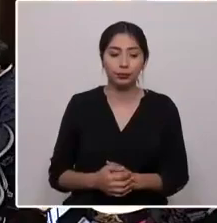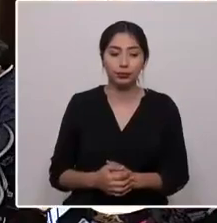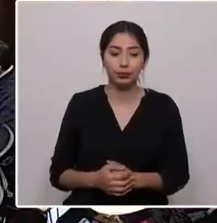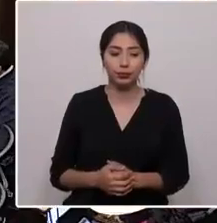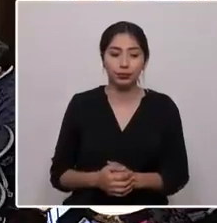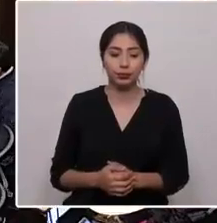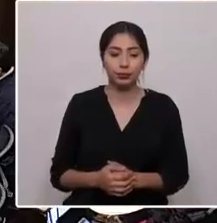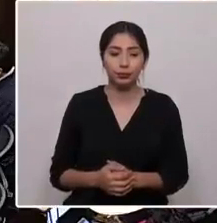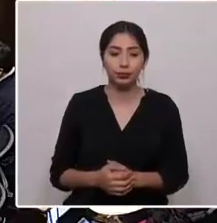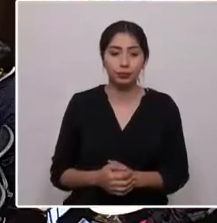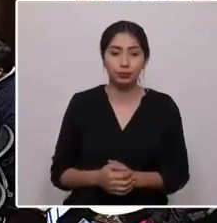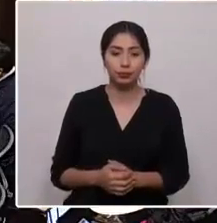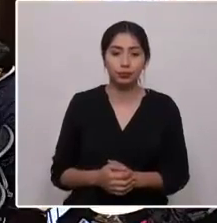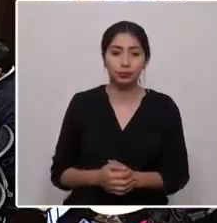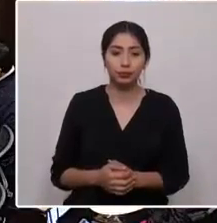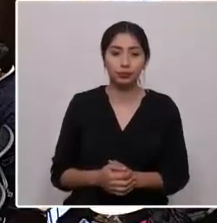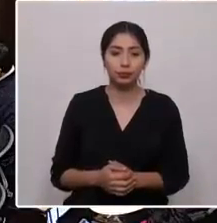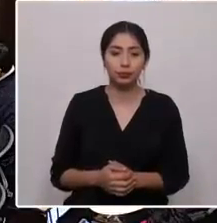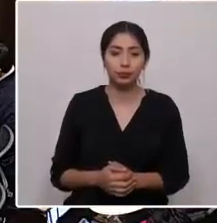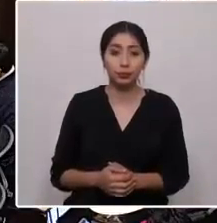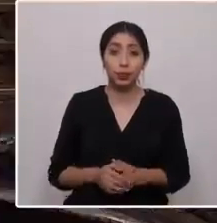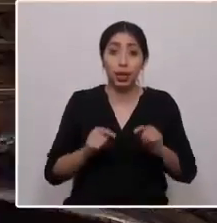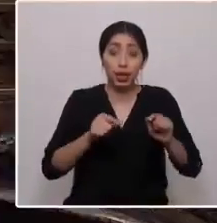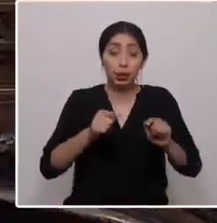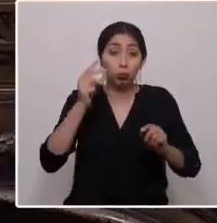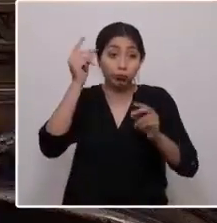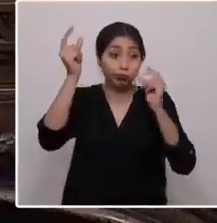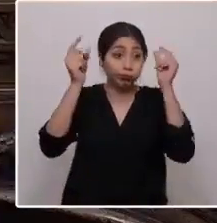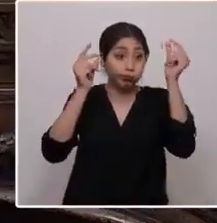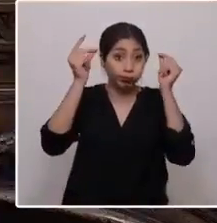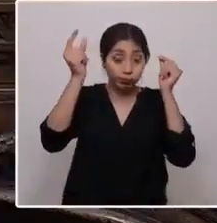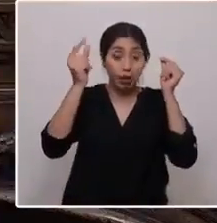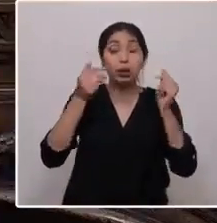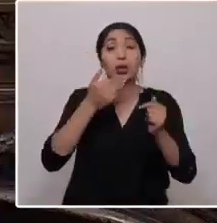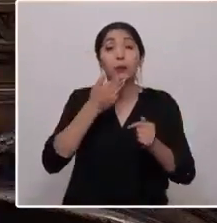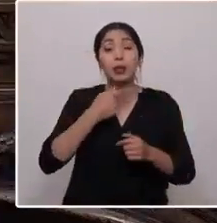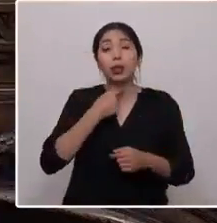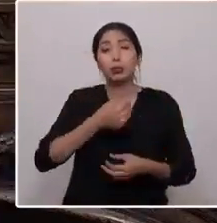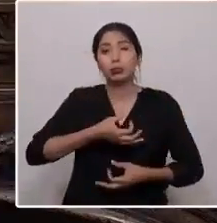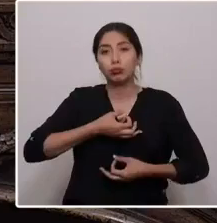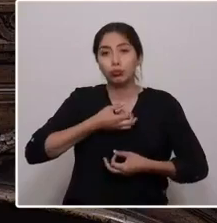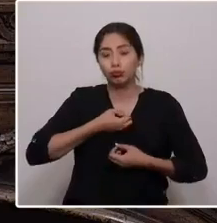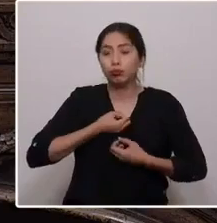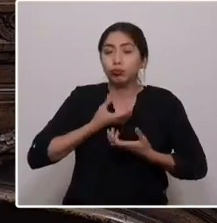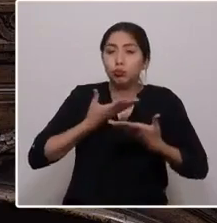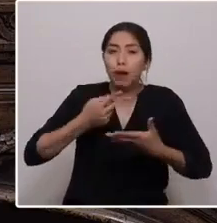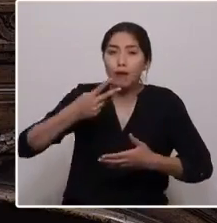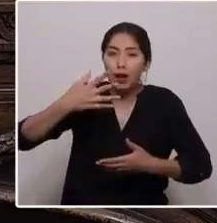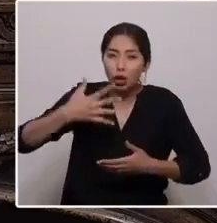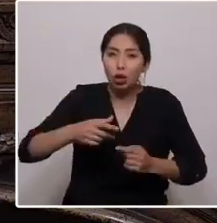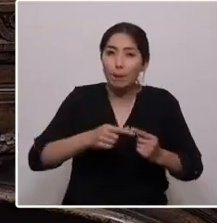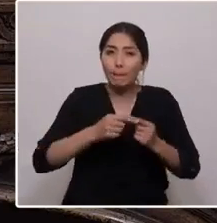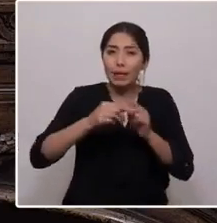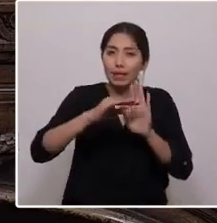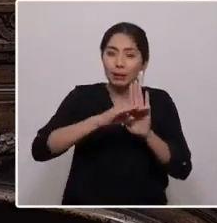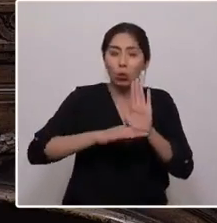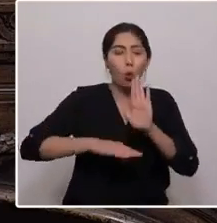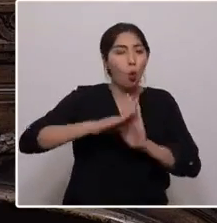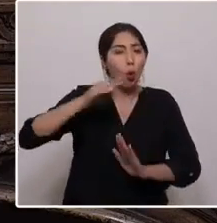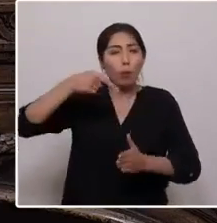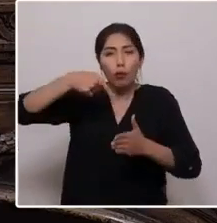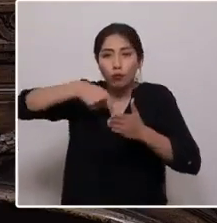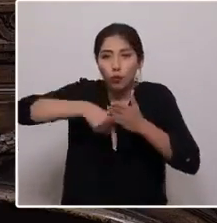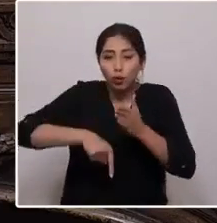Dentro de ese marco de ideas, también quiero expresar los valores y principios más profundos del milenario pueblo aymara